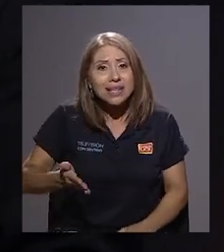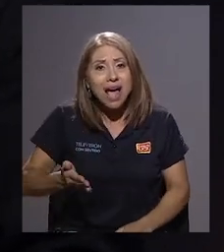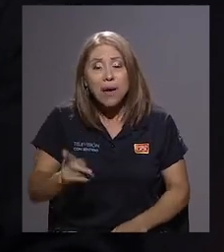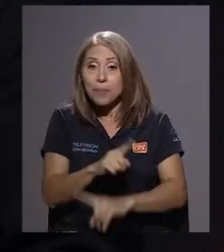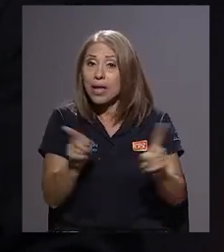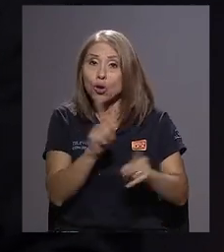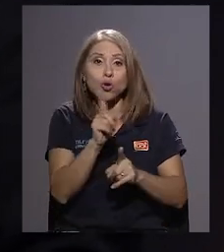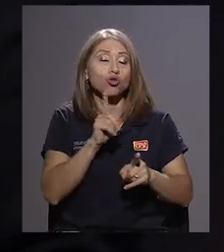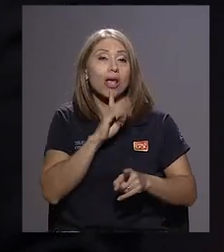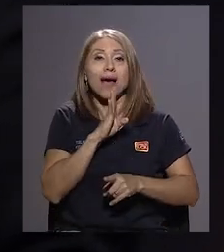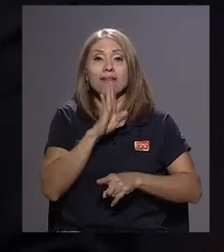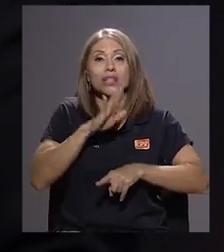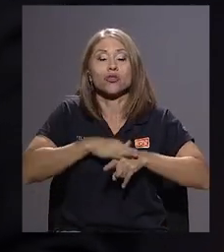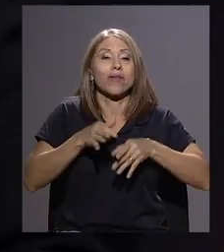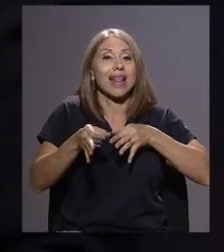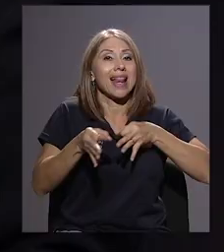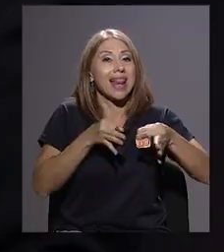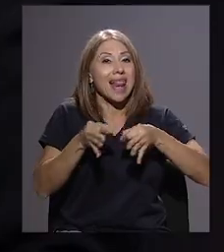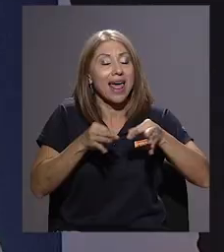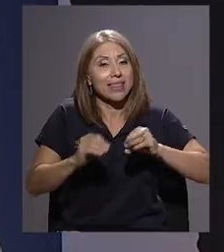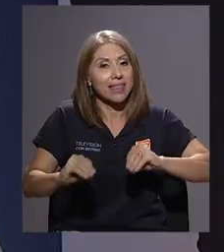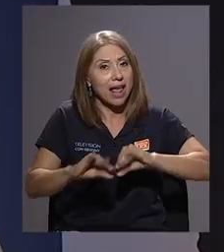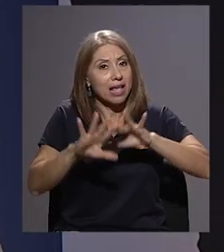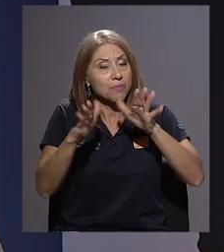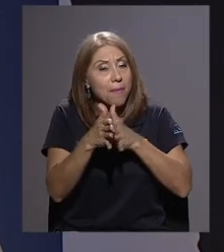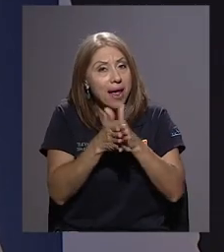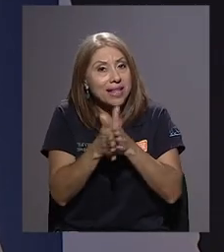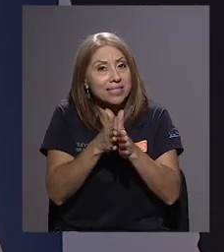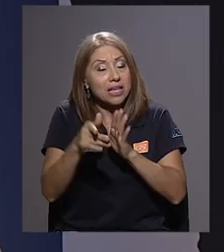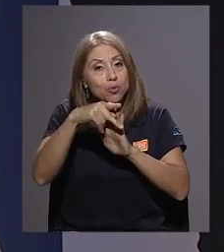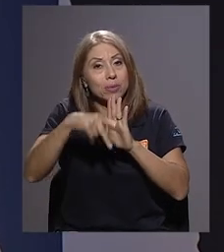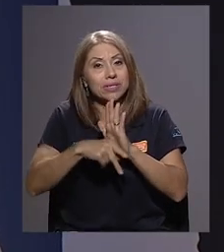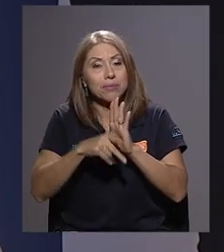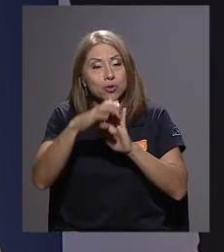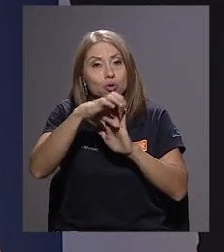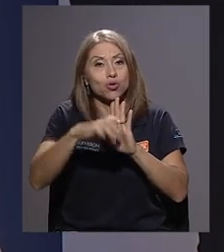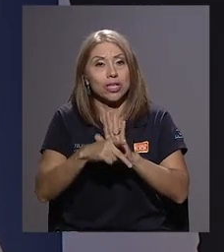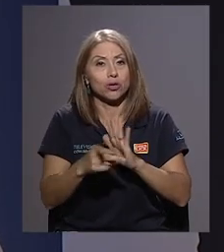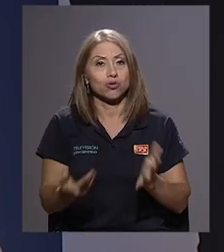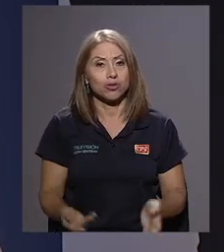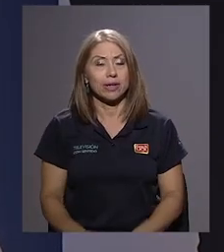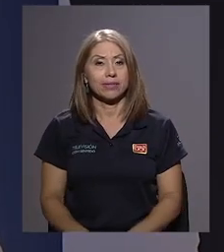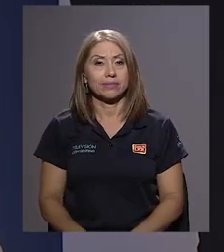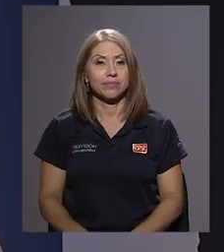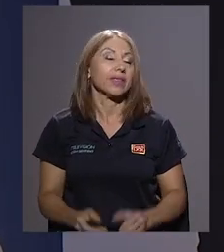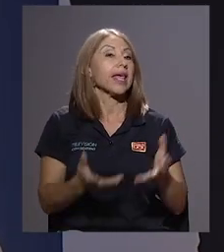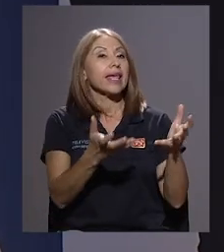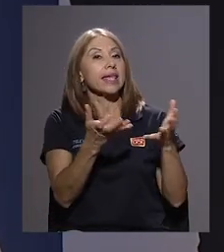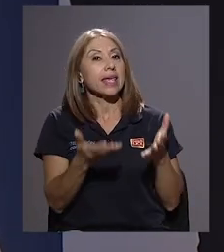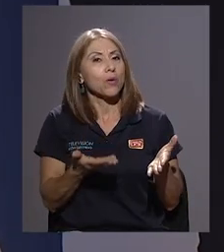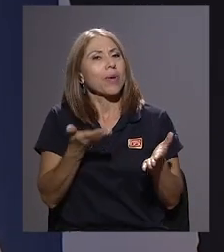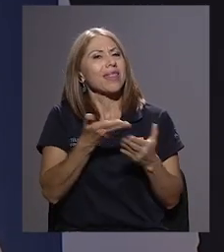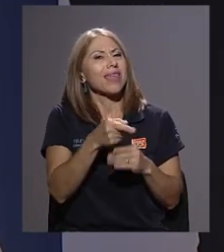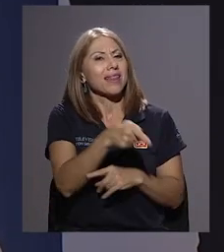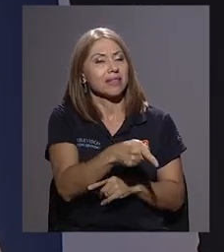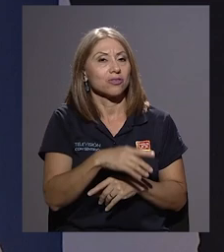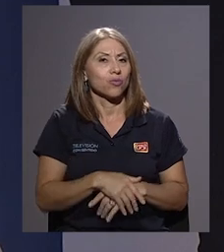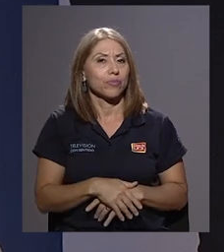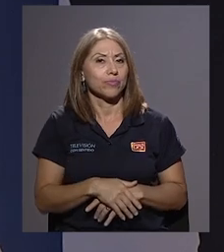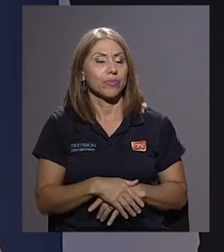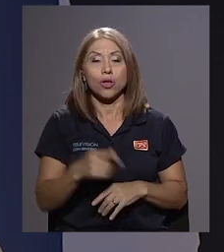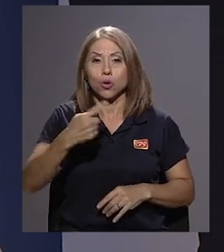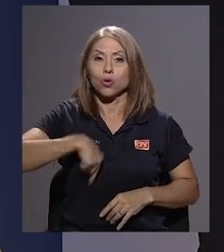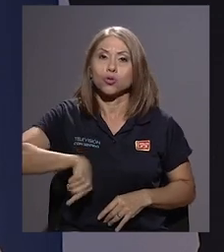la eficiencia, de la transparencia, que son principios constitucionales? Quiero destacar esto que plantea Jimmy y tal vez reforzarlo en el siguiente bloque,